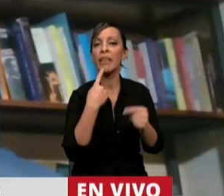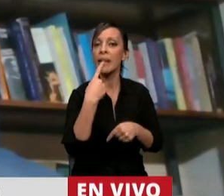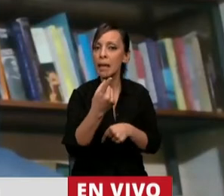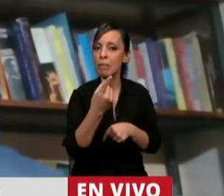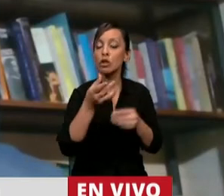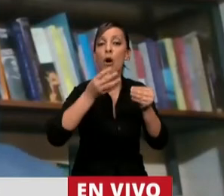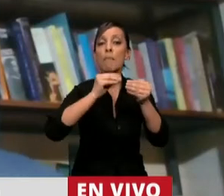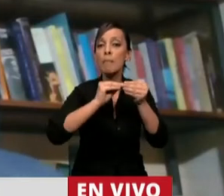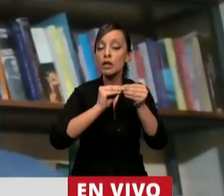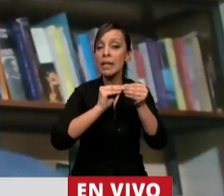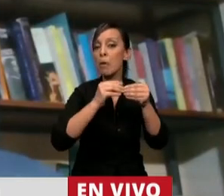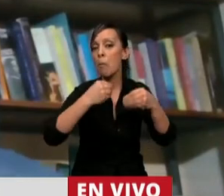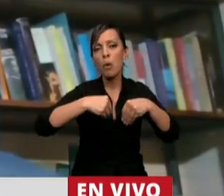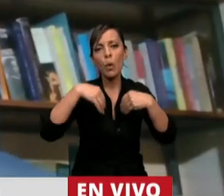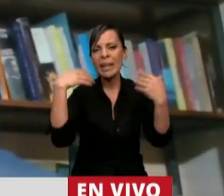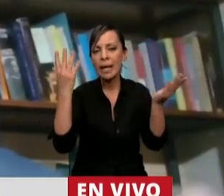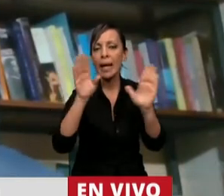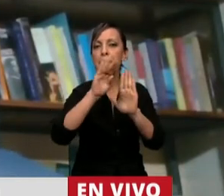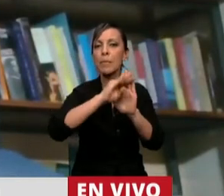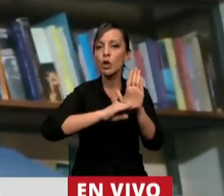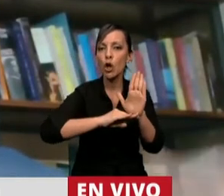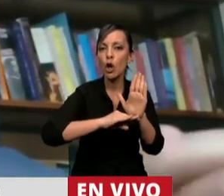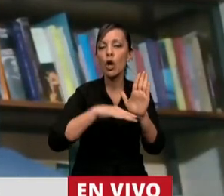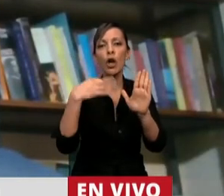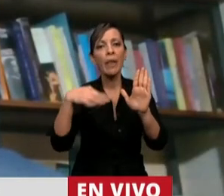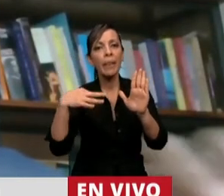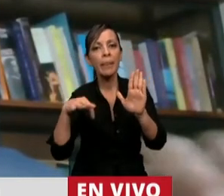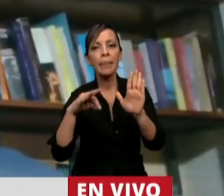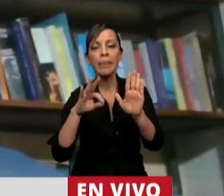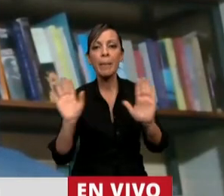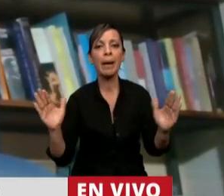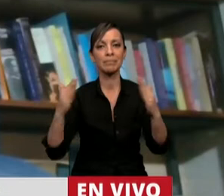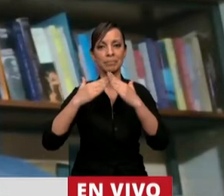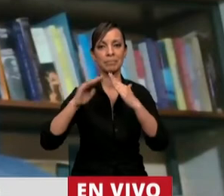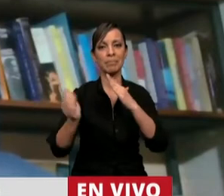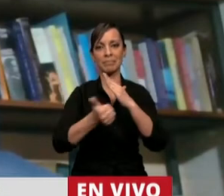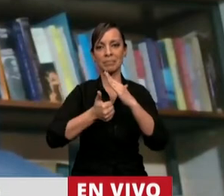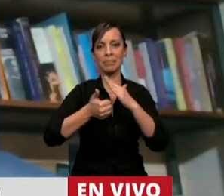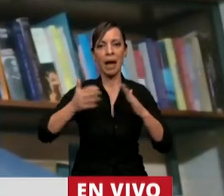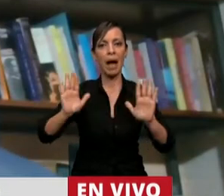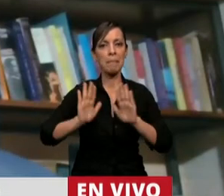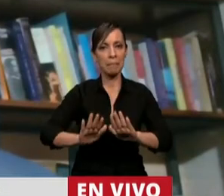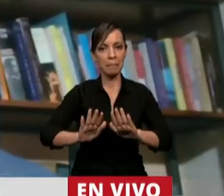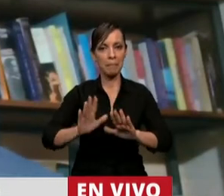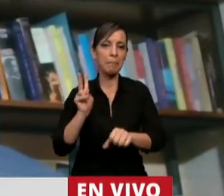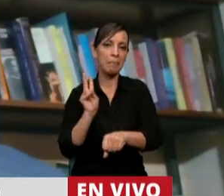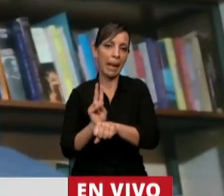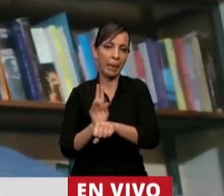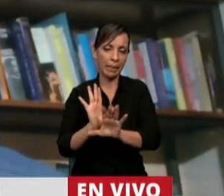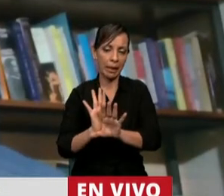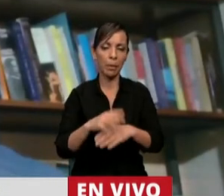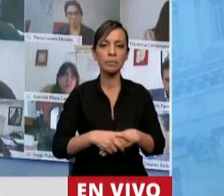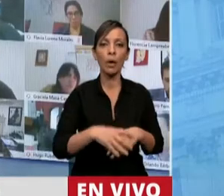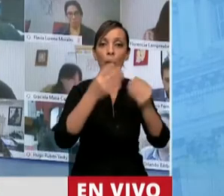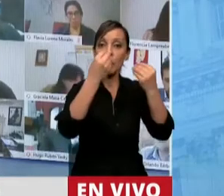este protocolo especial fueron las del ASPO, la del aislamiento preventivo. Razones que cuando empezó este